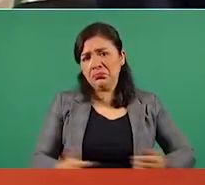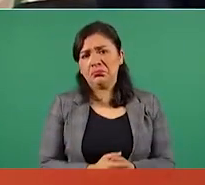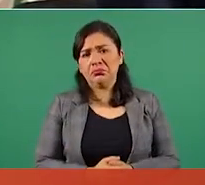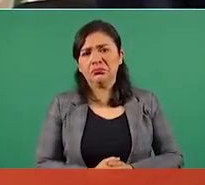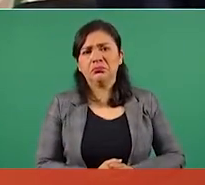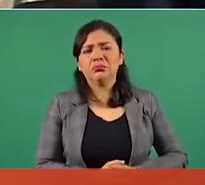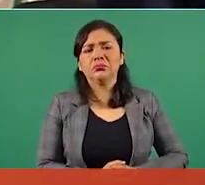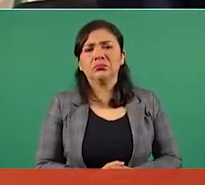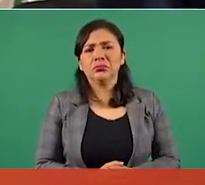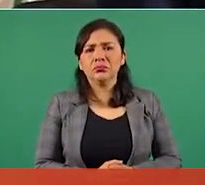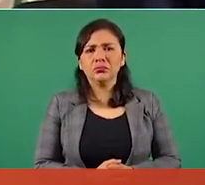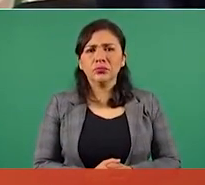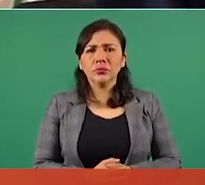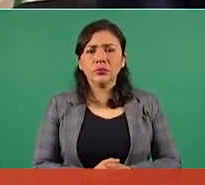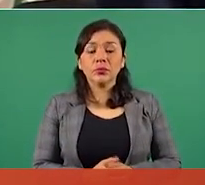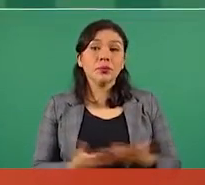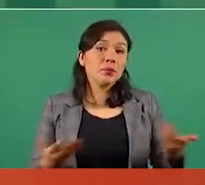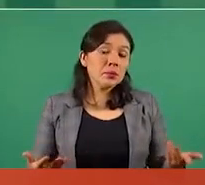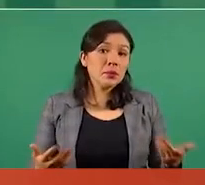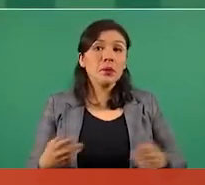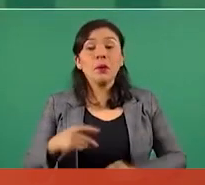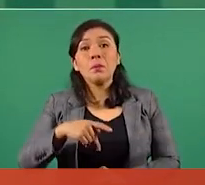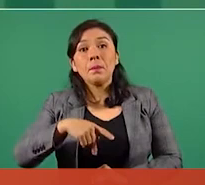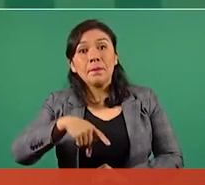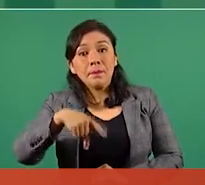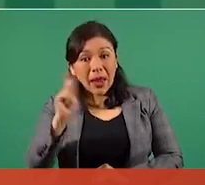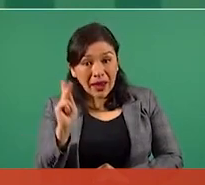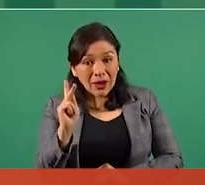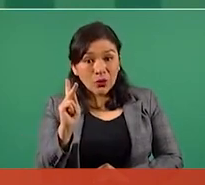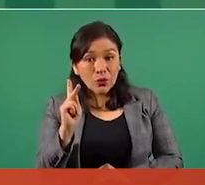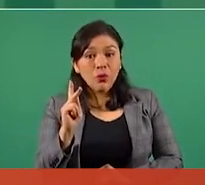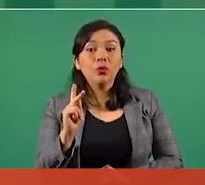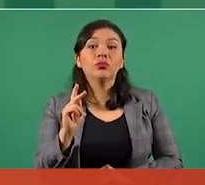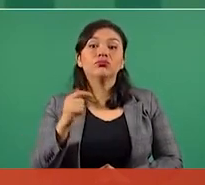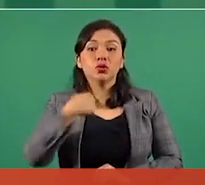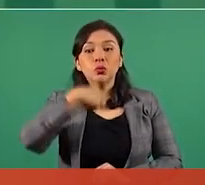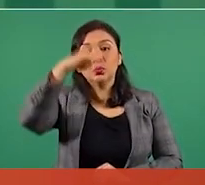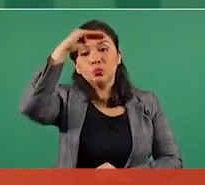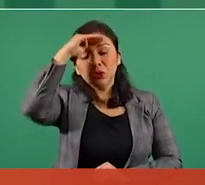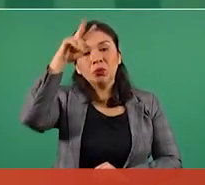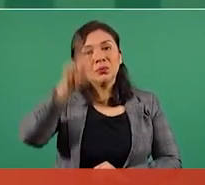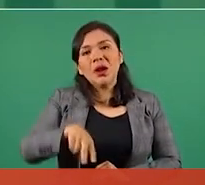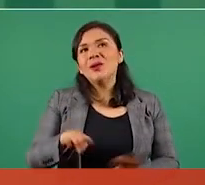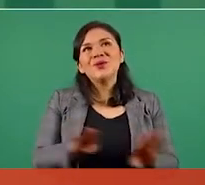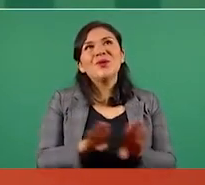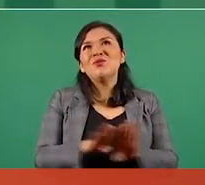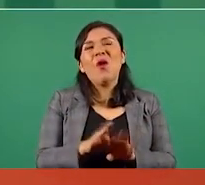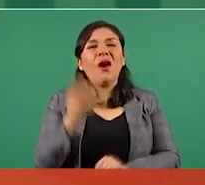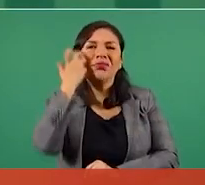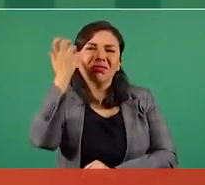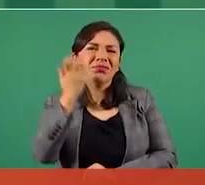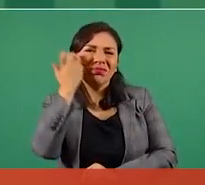Eso lo he dicho. Nada más que, sí, considero yo que es un despropósito